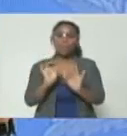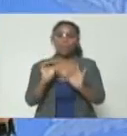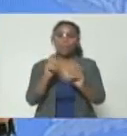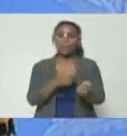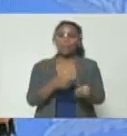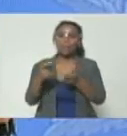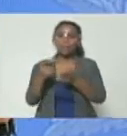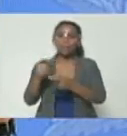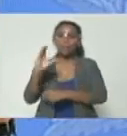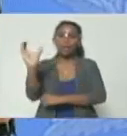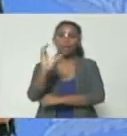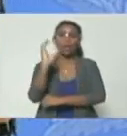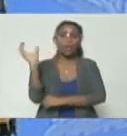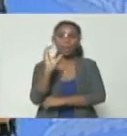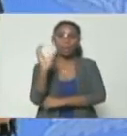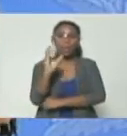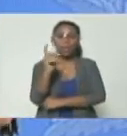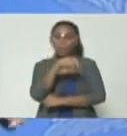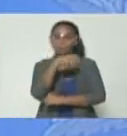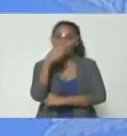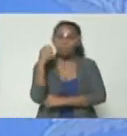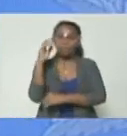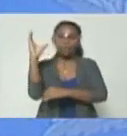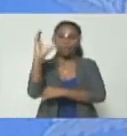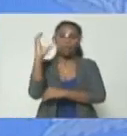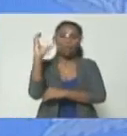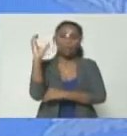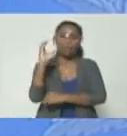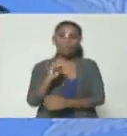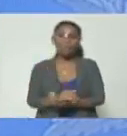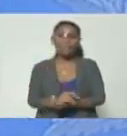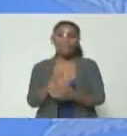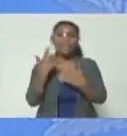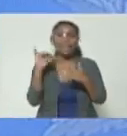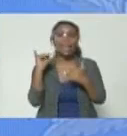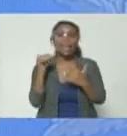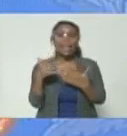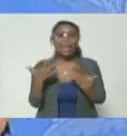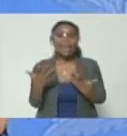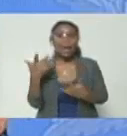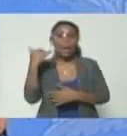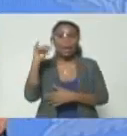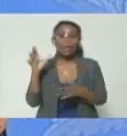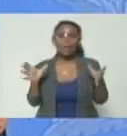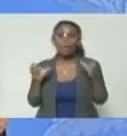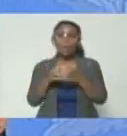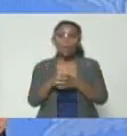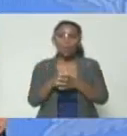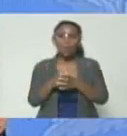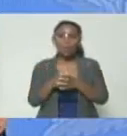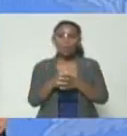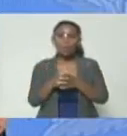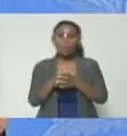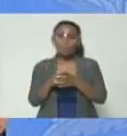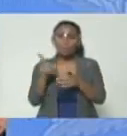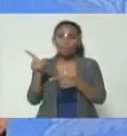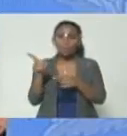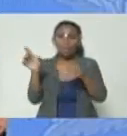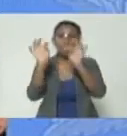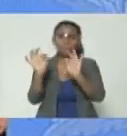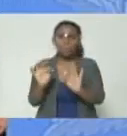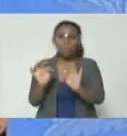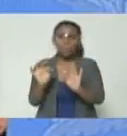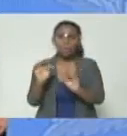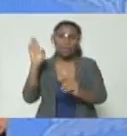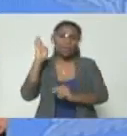y en el narcotráfico colombiano, que están reunidos en una madeja de crimen